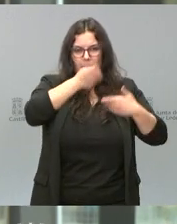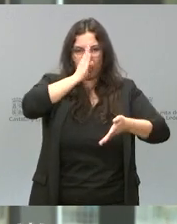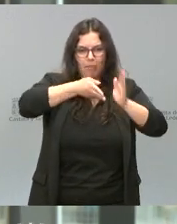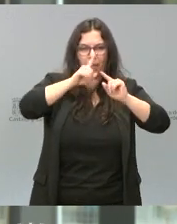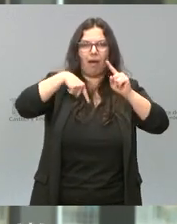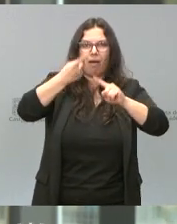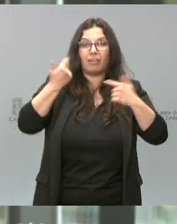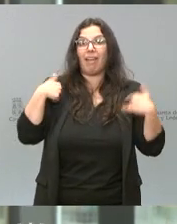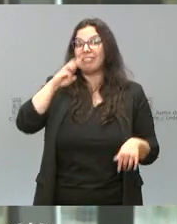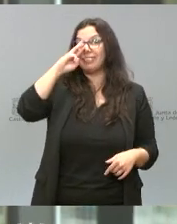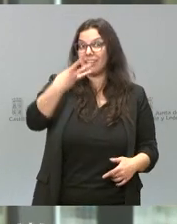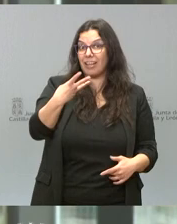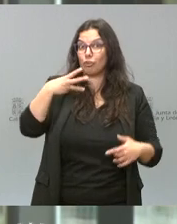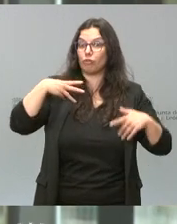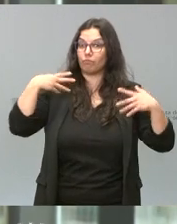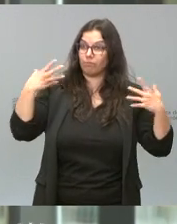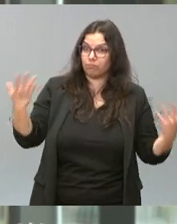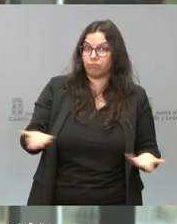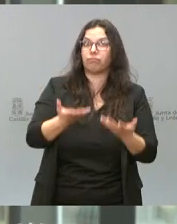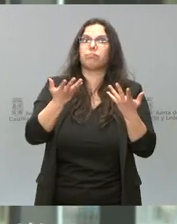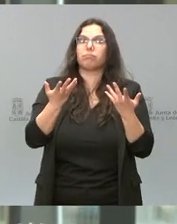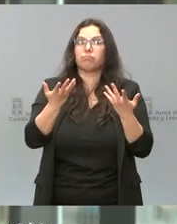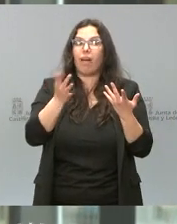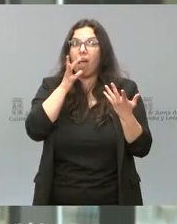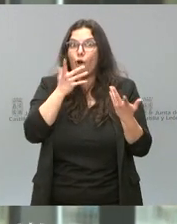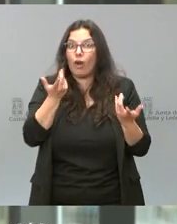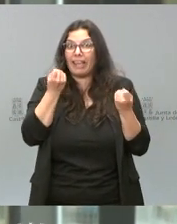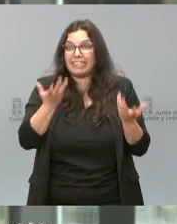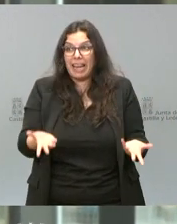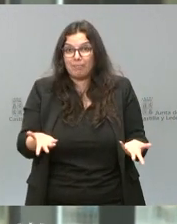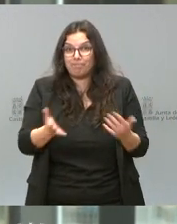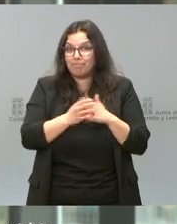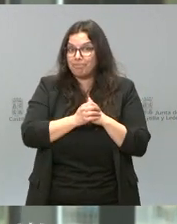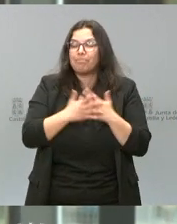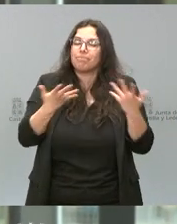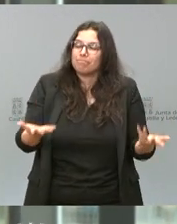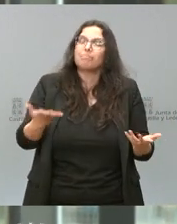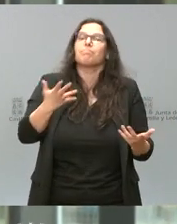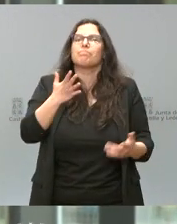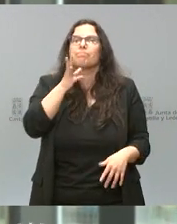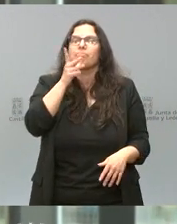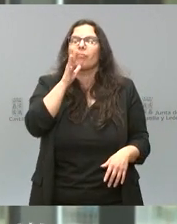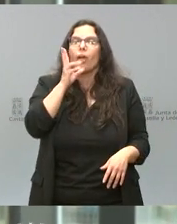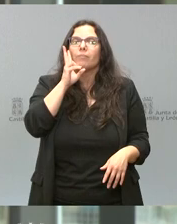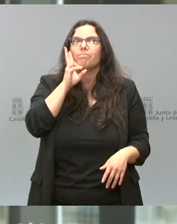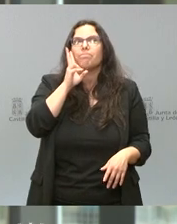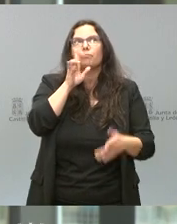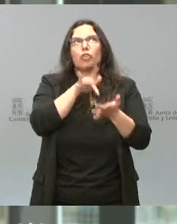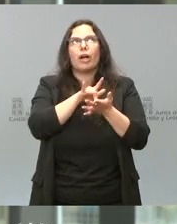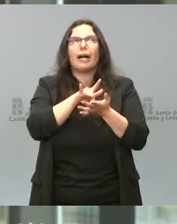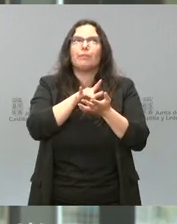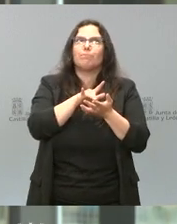Pasados tres años, ¿con qué nos encontramos ahora? Pues ahora, verán, vivimos en la famosa